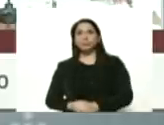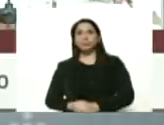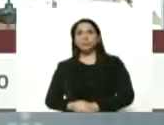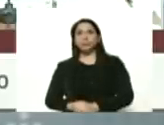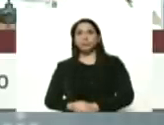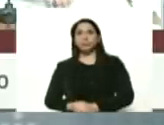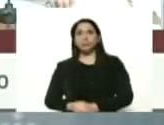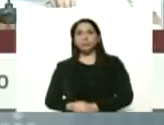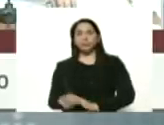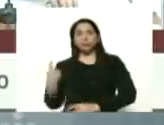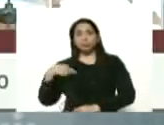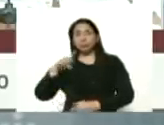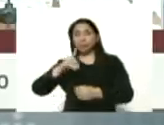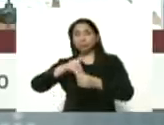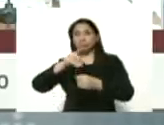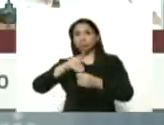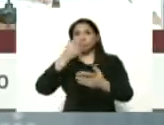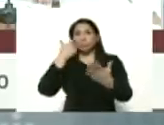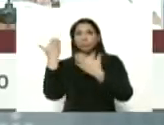Aquí tengo los datos.